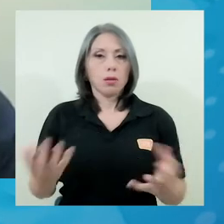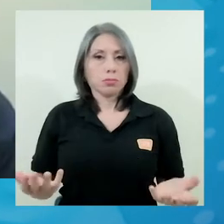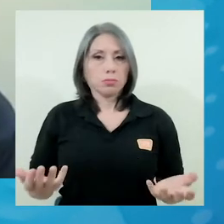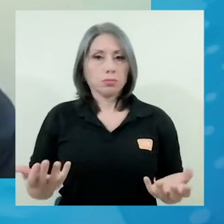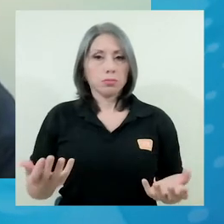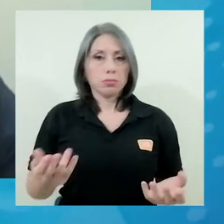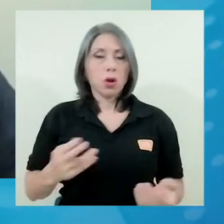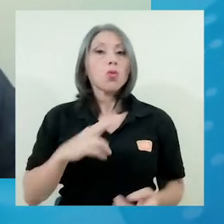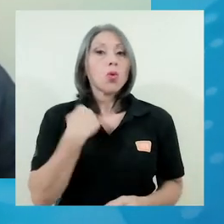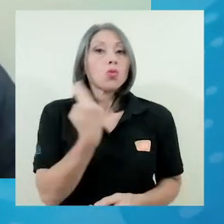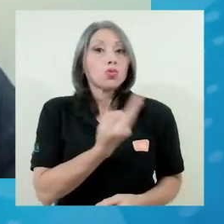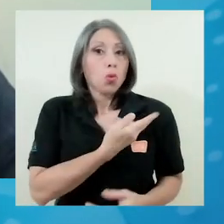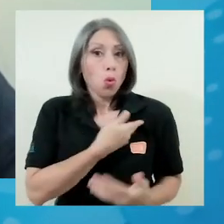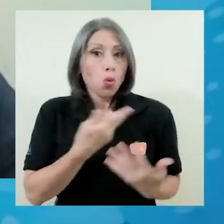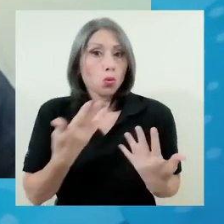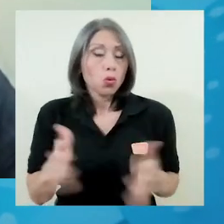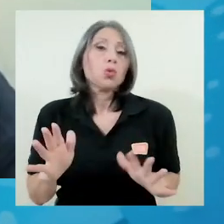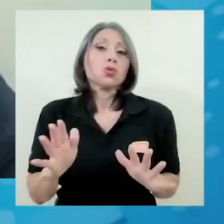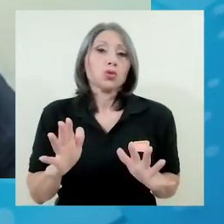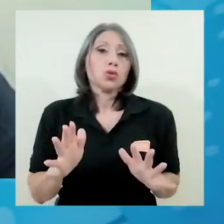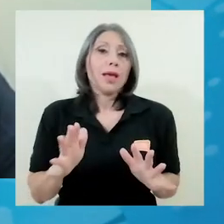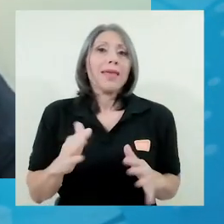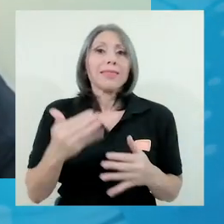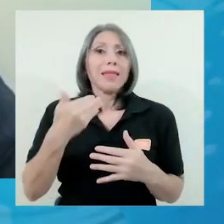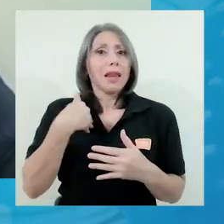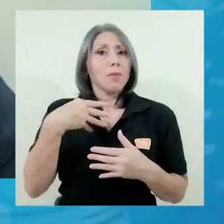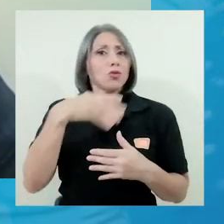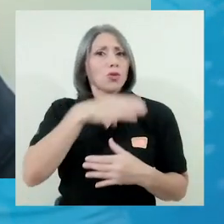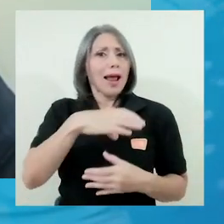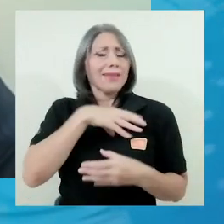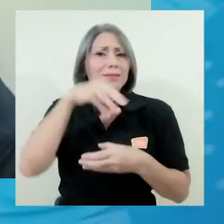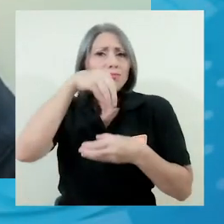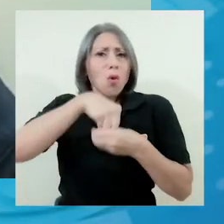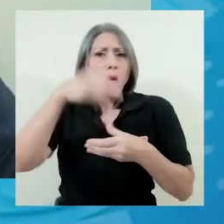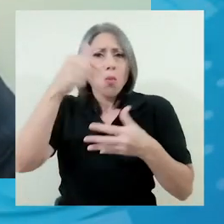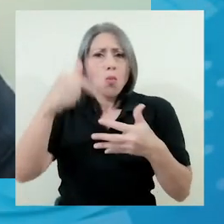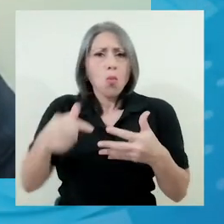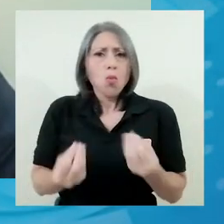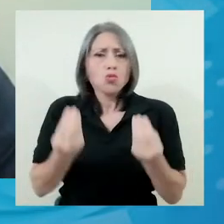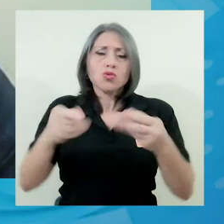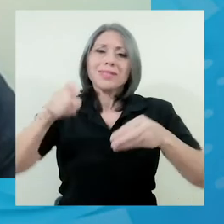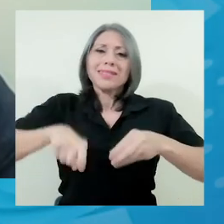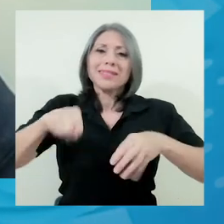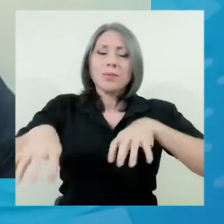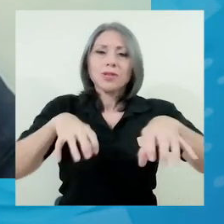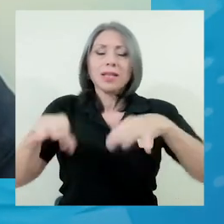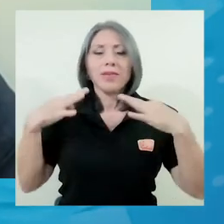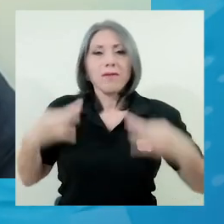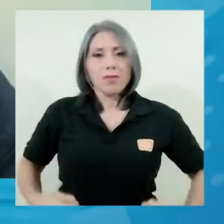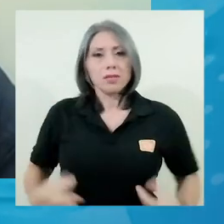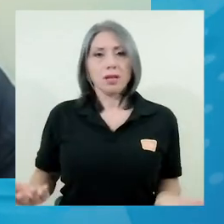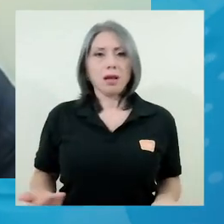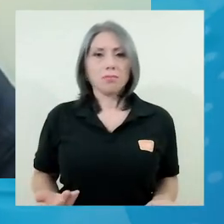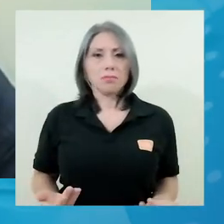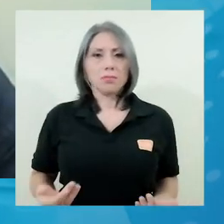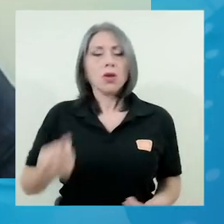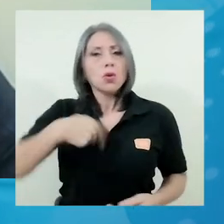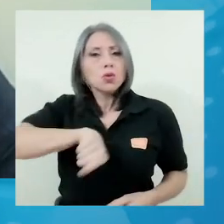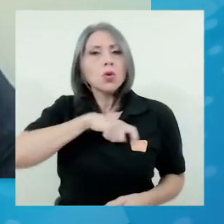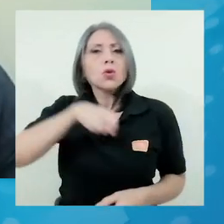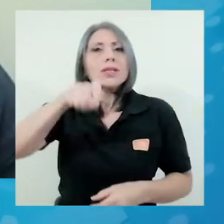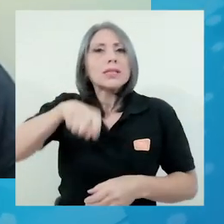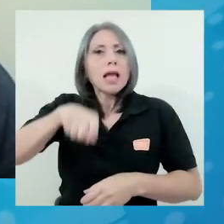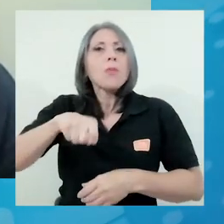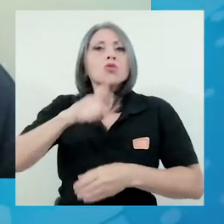laboral. Nosotros somos seres con muchos componentes y necesitamos actividad física. Necesitamos